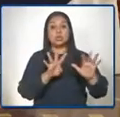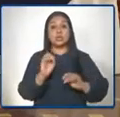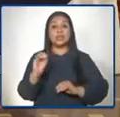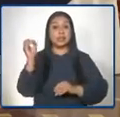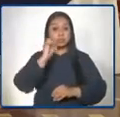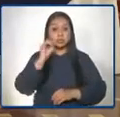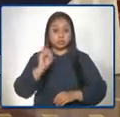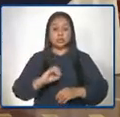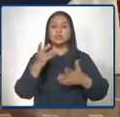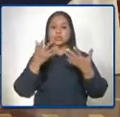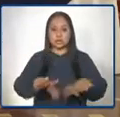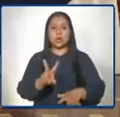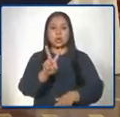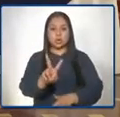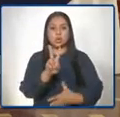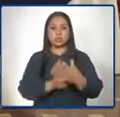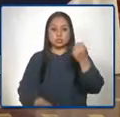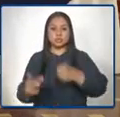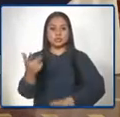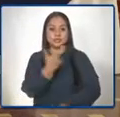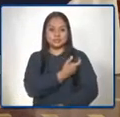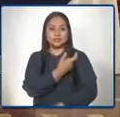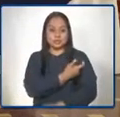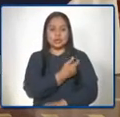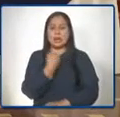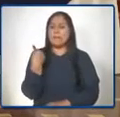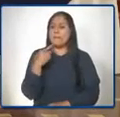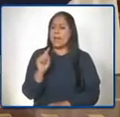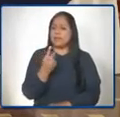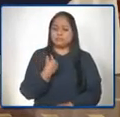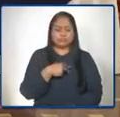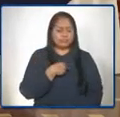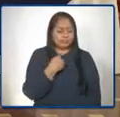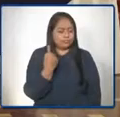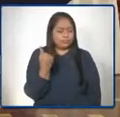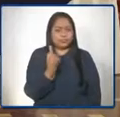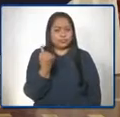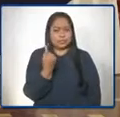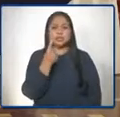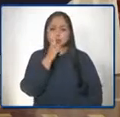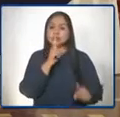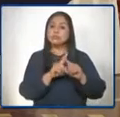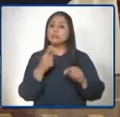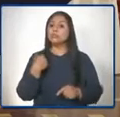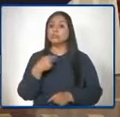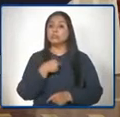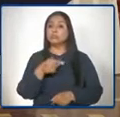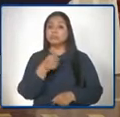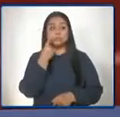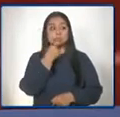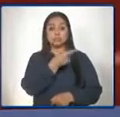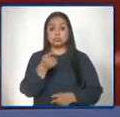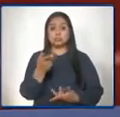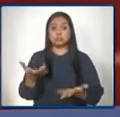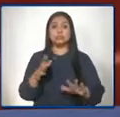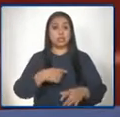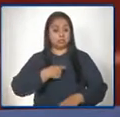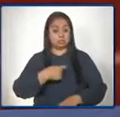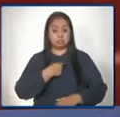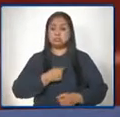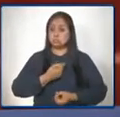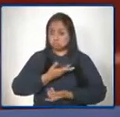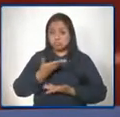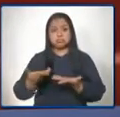vacunas. Esto para nosotros es sumamente importante, hemos contado siempre con esa buena disposición del